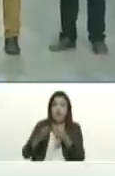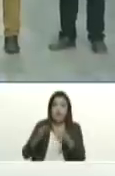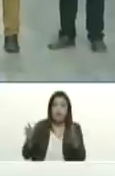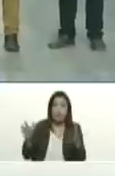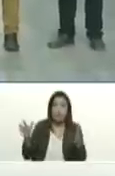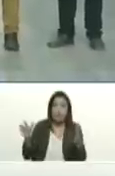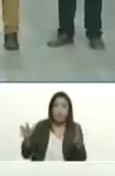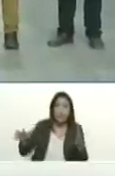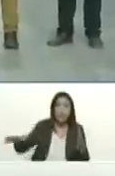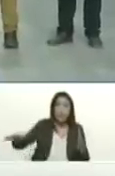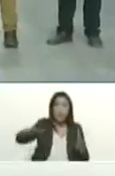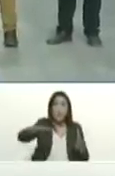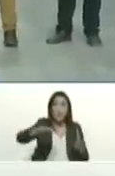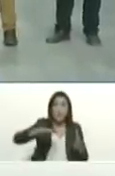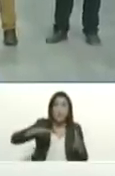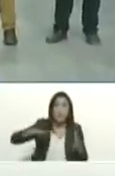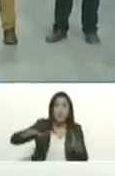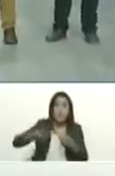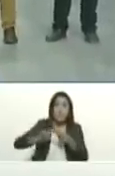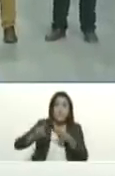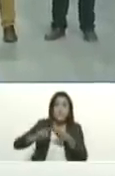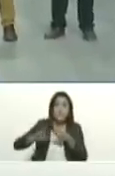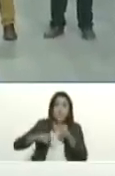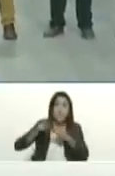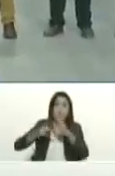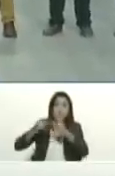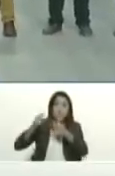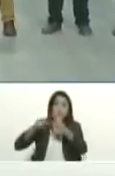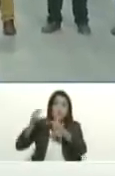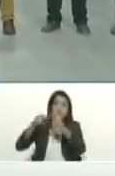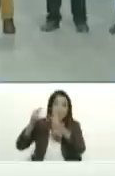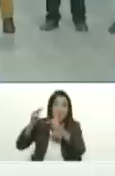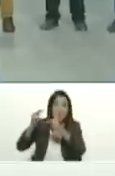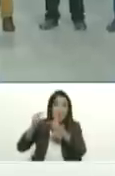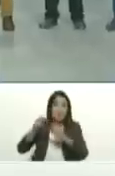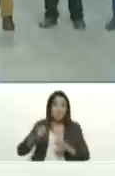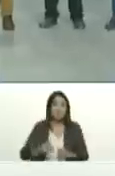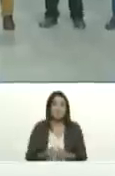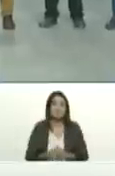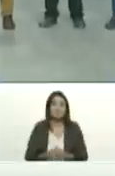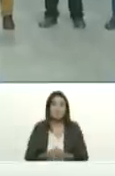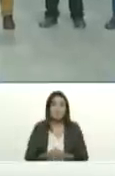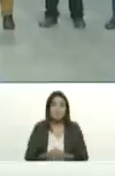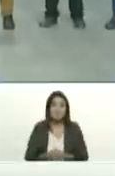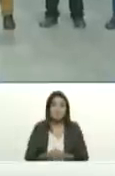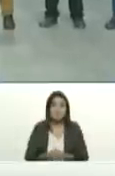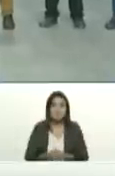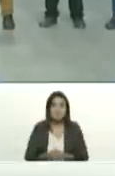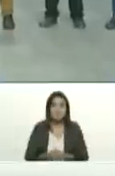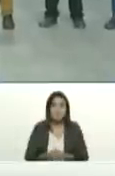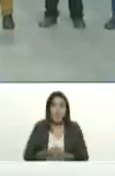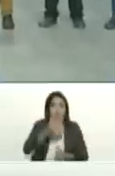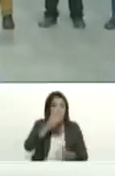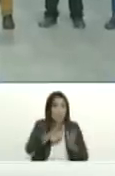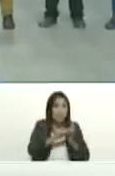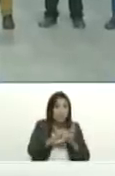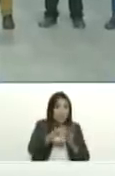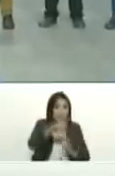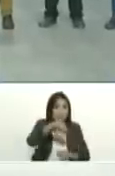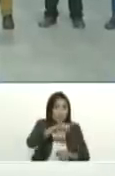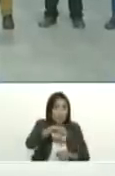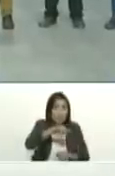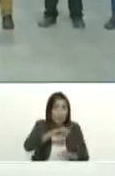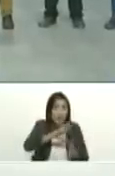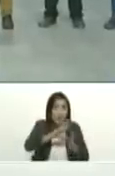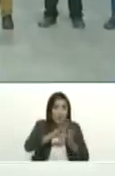con todo el material de construcción todo esto mal habido todo esto eran recursos y